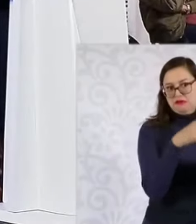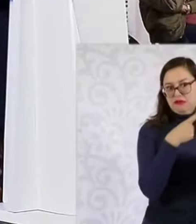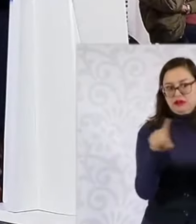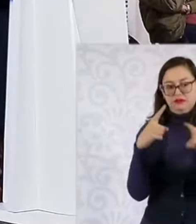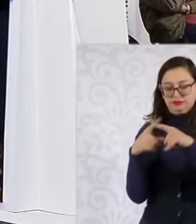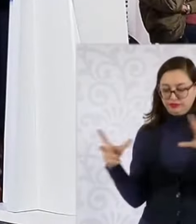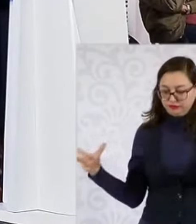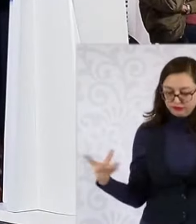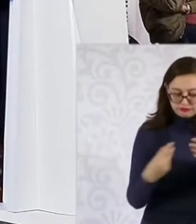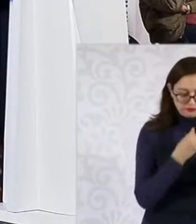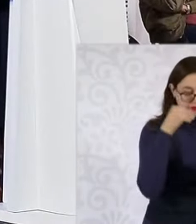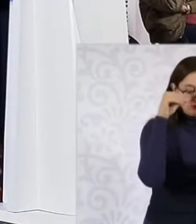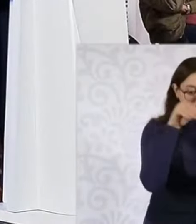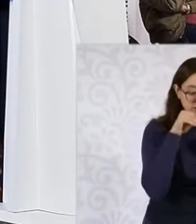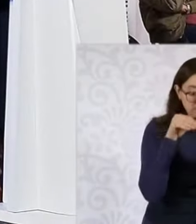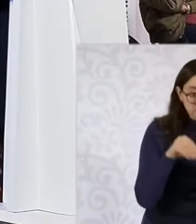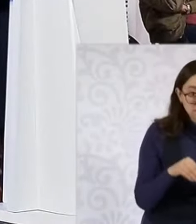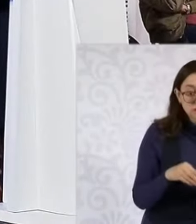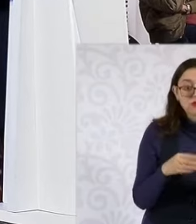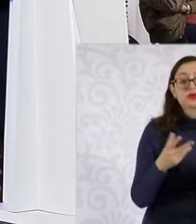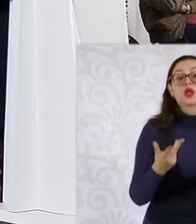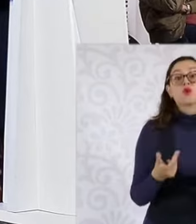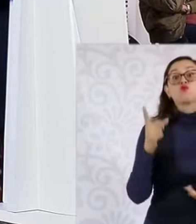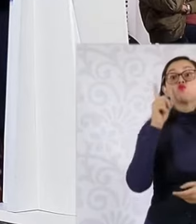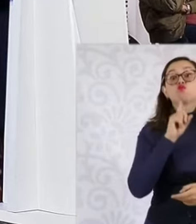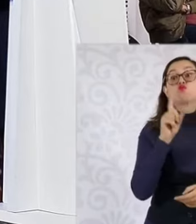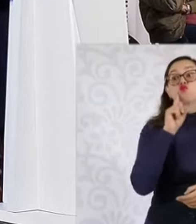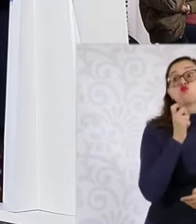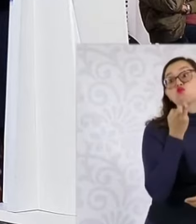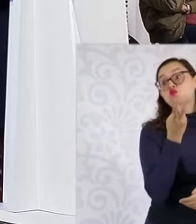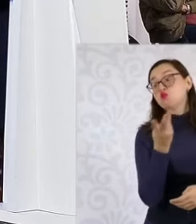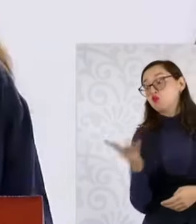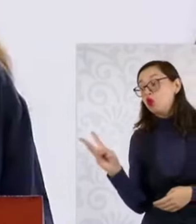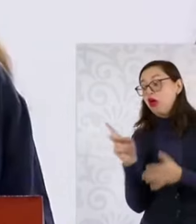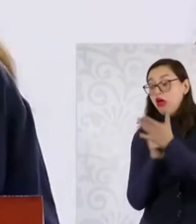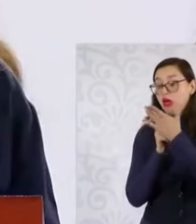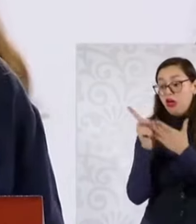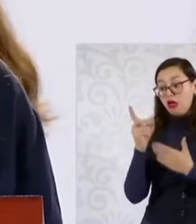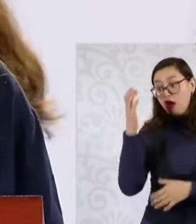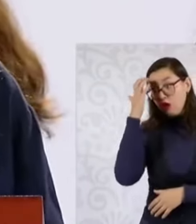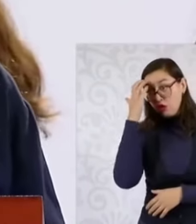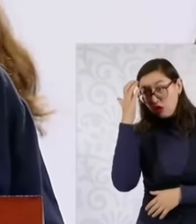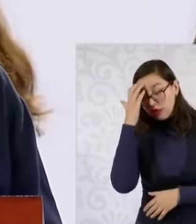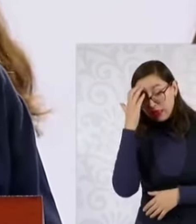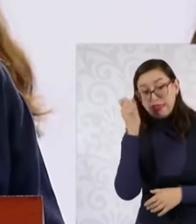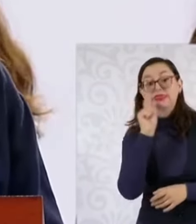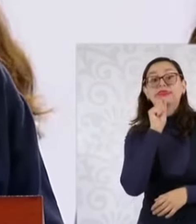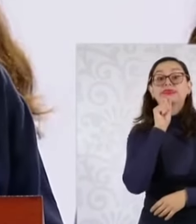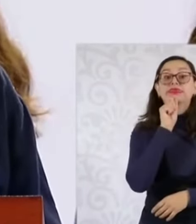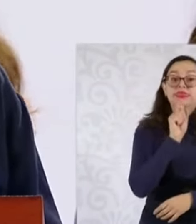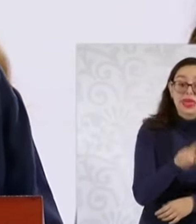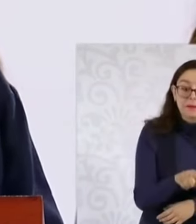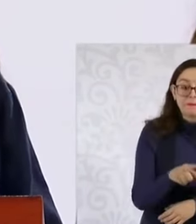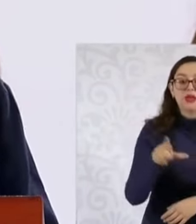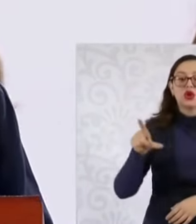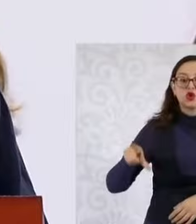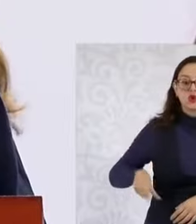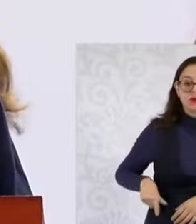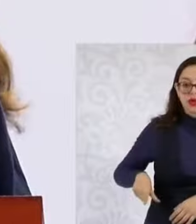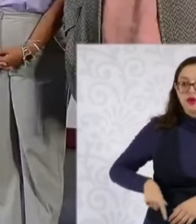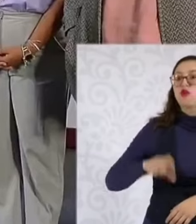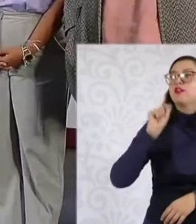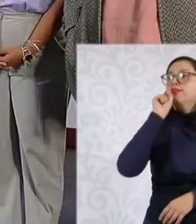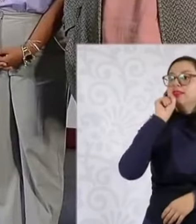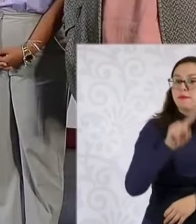la paridad de género en la administración pública. Además, el artículo 21 establecería que las instituciones de seguridad pública actúen con perspectiva de